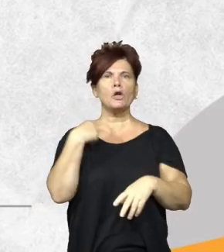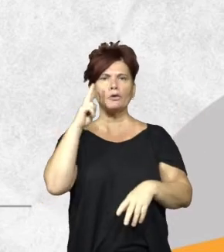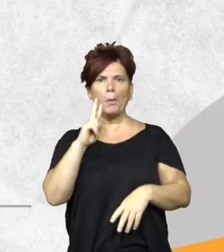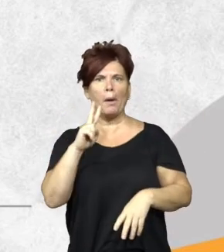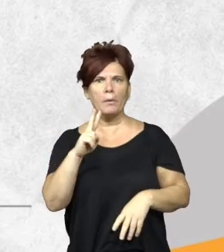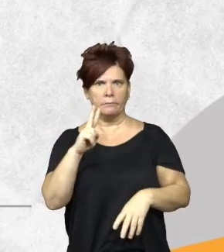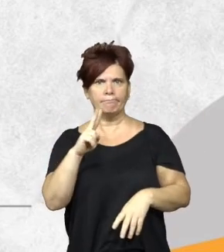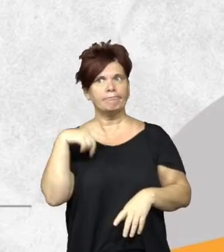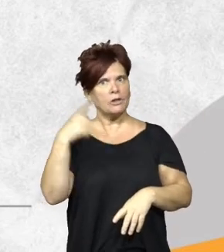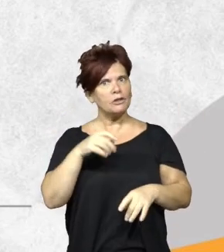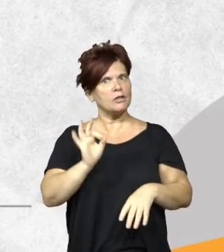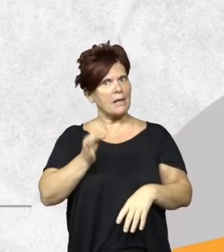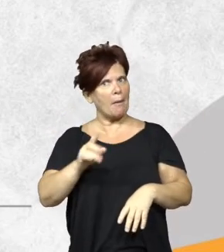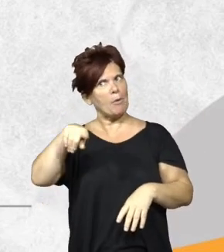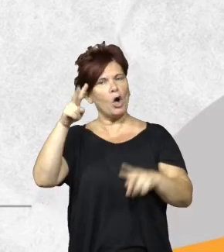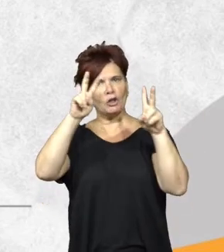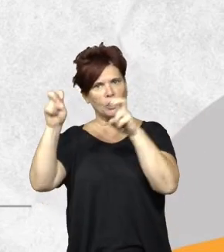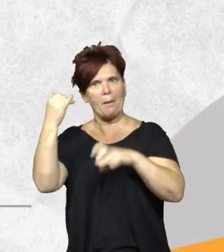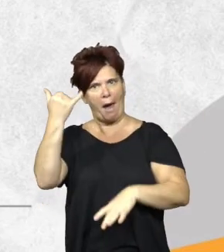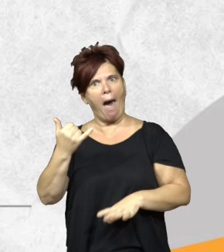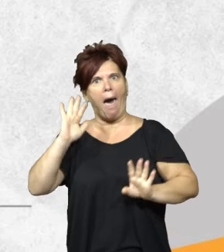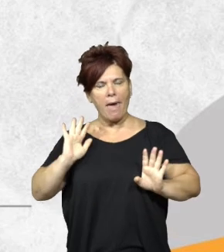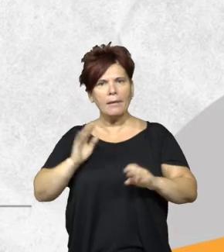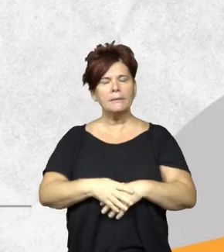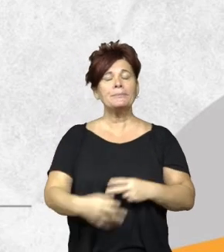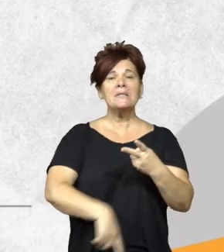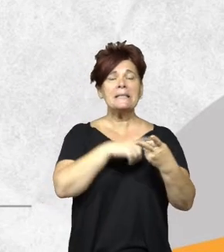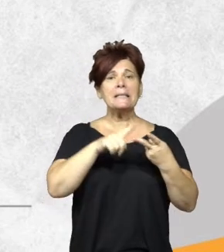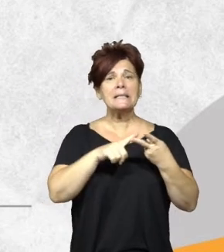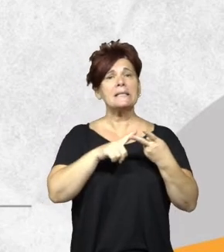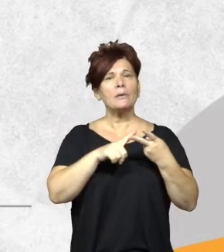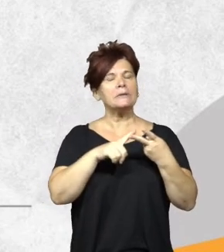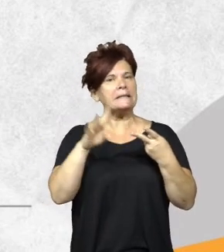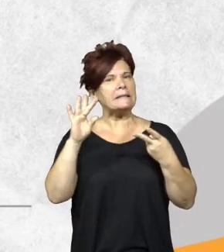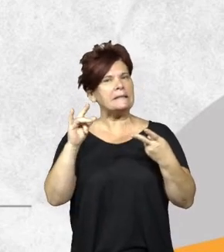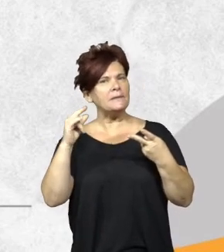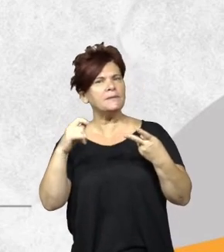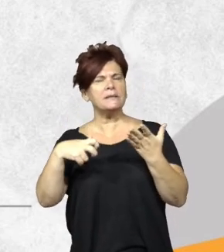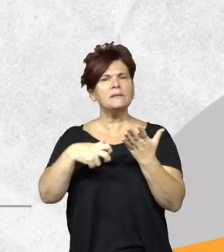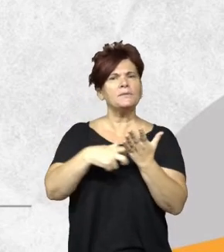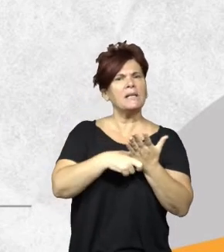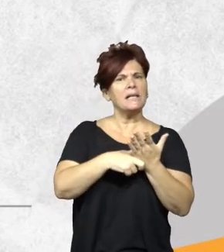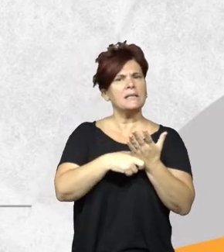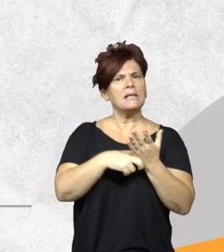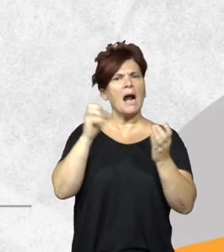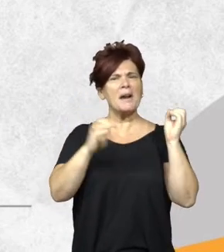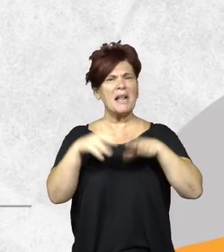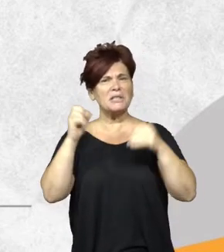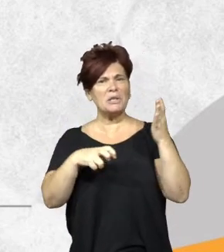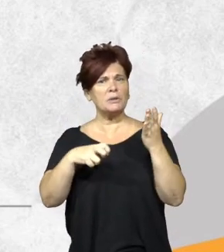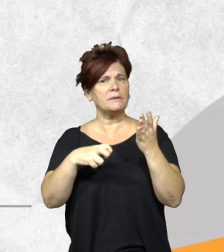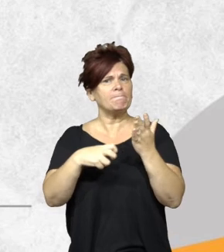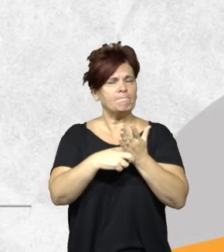Nosotros sabemos que vemos otros temas, pero bueno, pareciera que es como el tema. Y segundo, es muy difícil fiscalizar residuos, porque